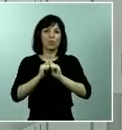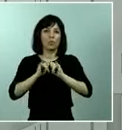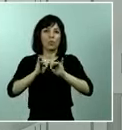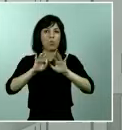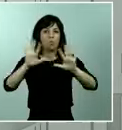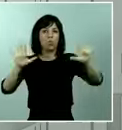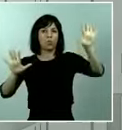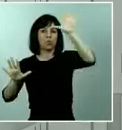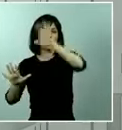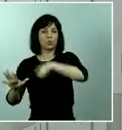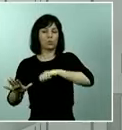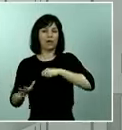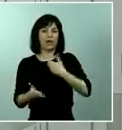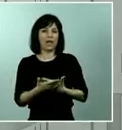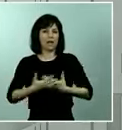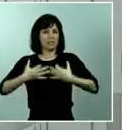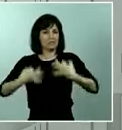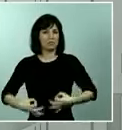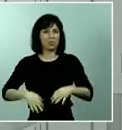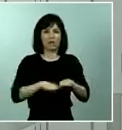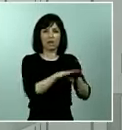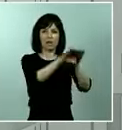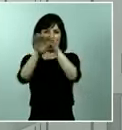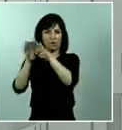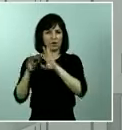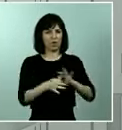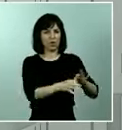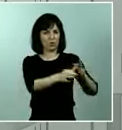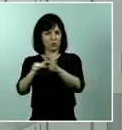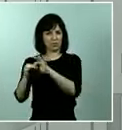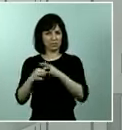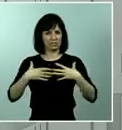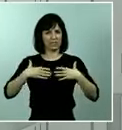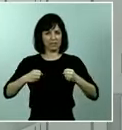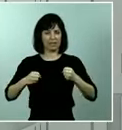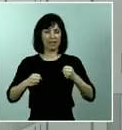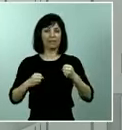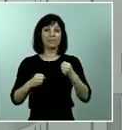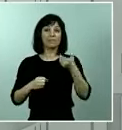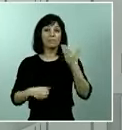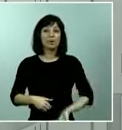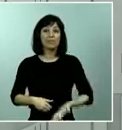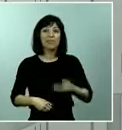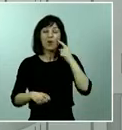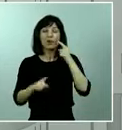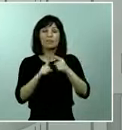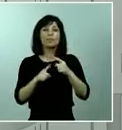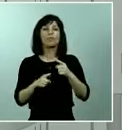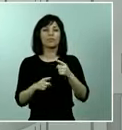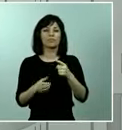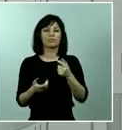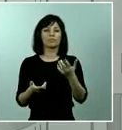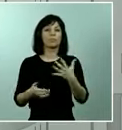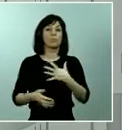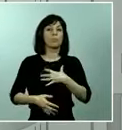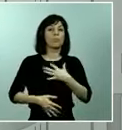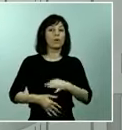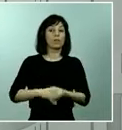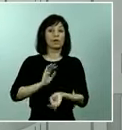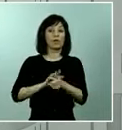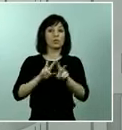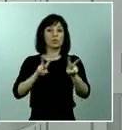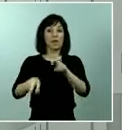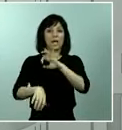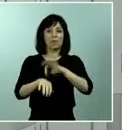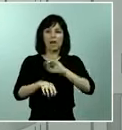cohesión del sistema y va a tener, insisto, un papel muy importante sobre todo en la detección precoz de los posibles nuevos casos. Por tanto, también este